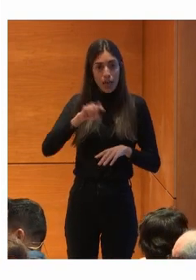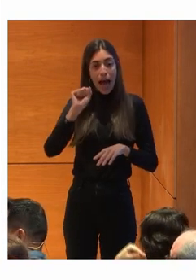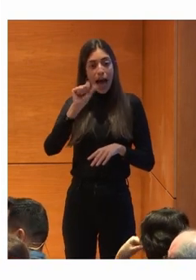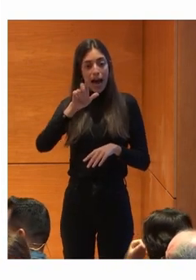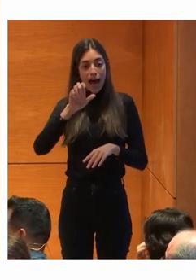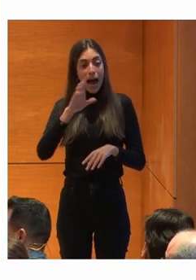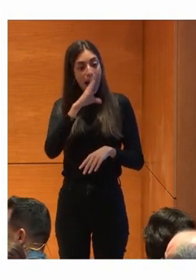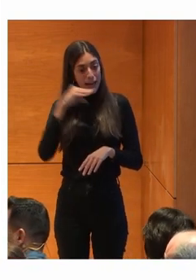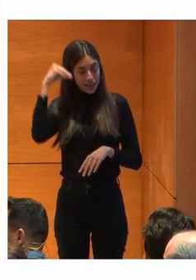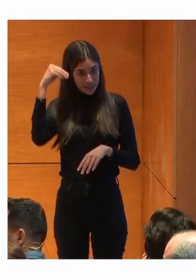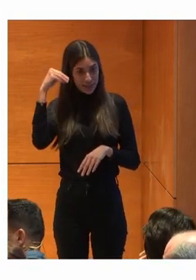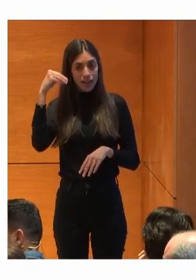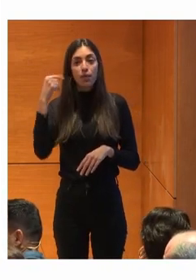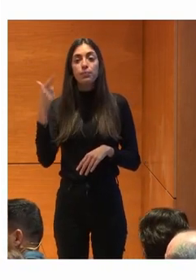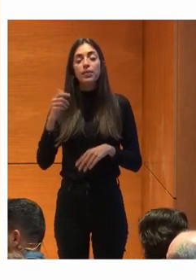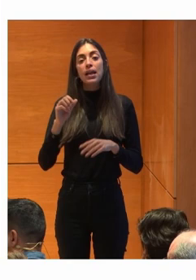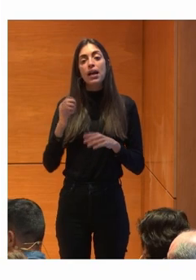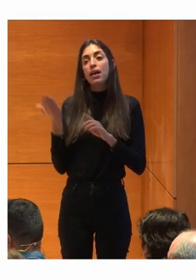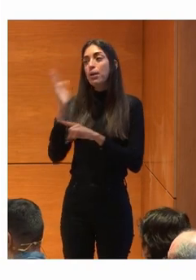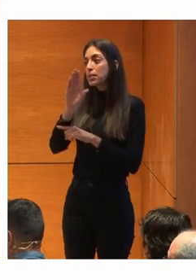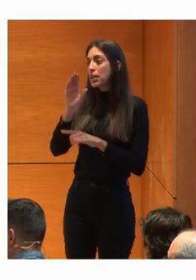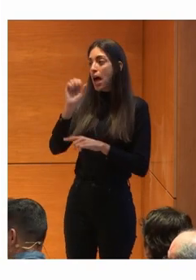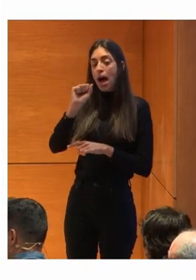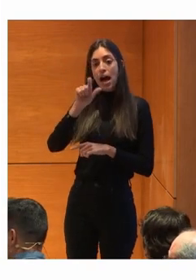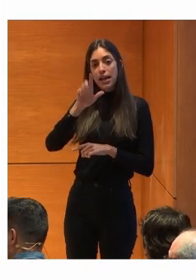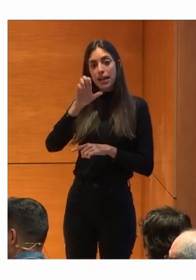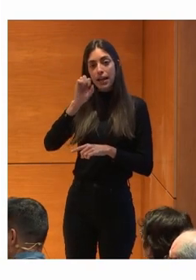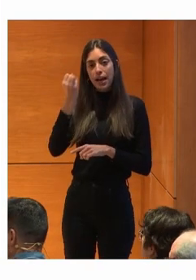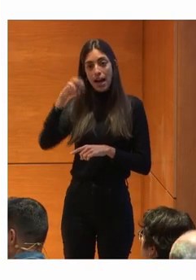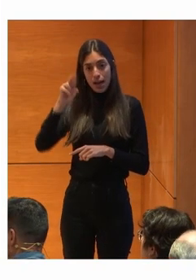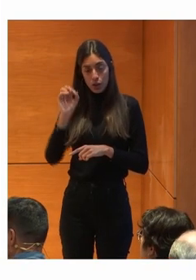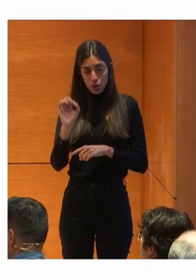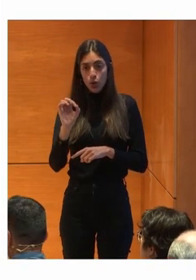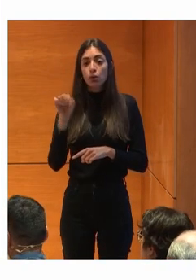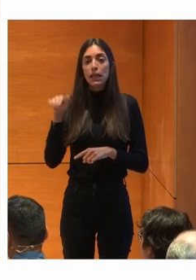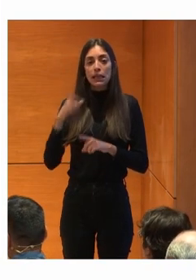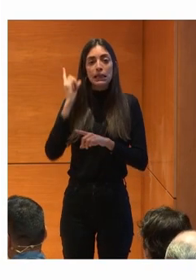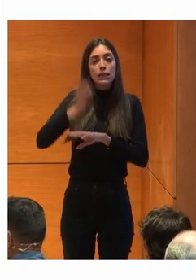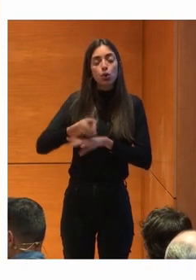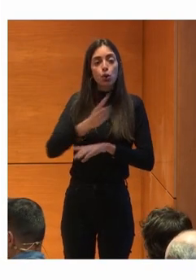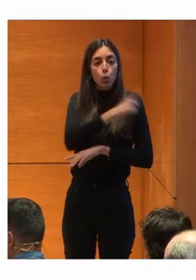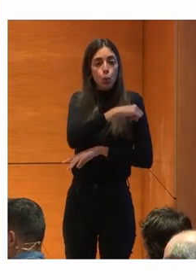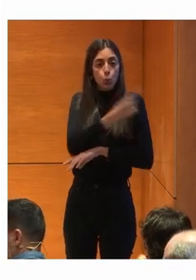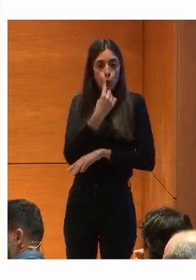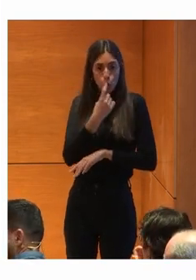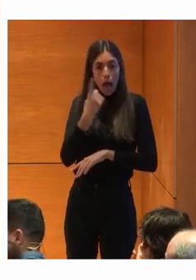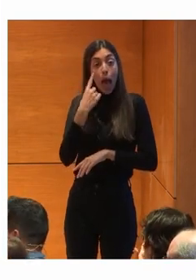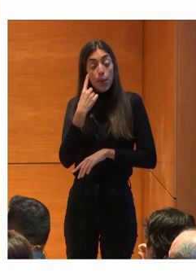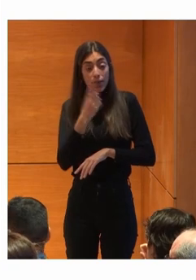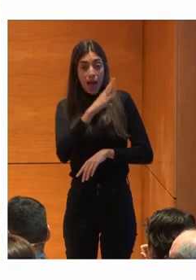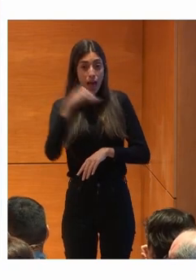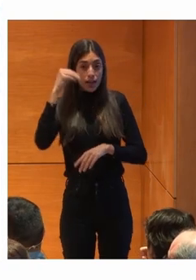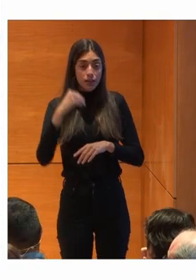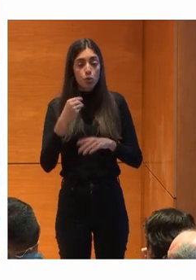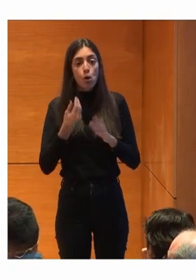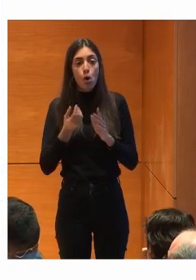A Carlos Capataz Directo De servicios Tecnológicos Y digitales De Cruz Roja Nos va hablar De cómo Alesa El asistente de